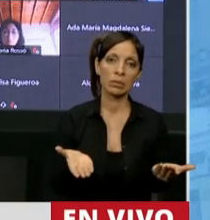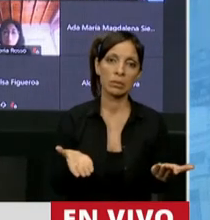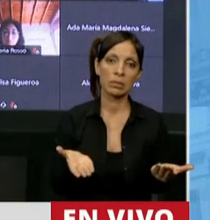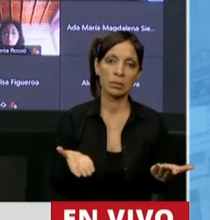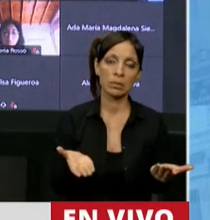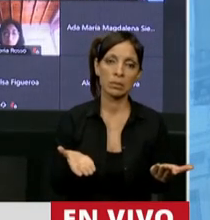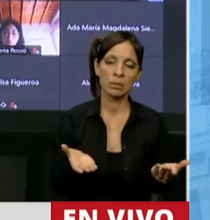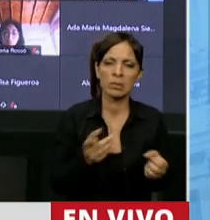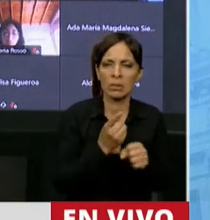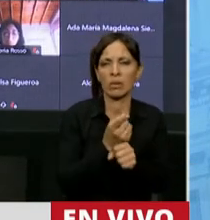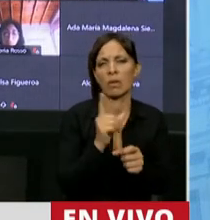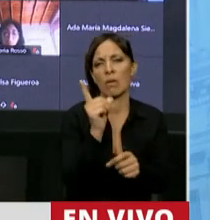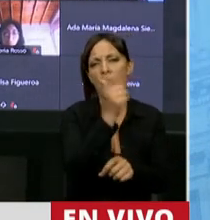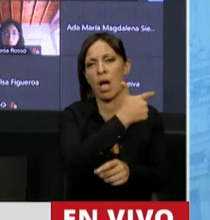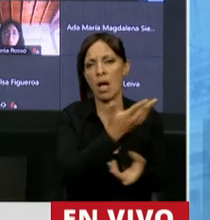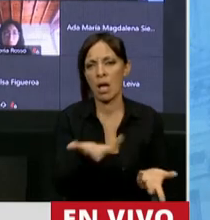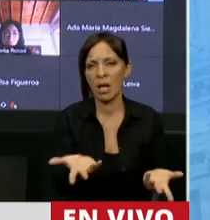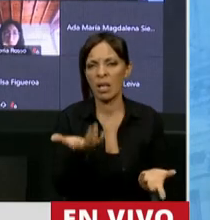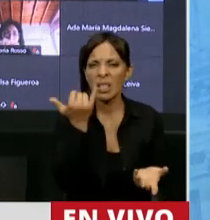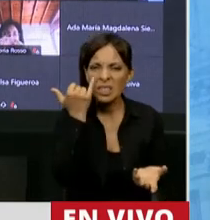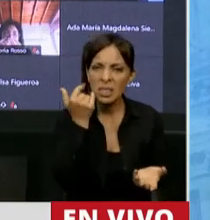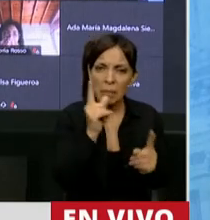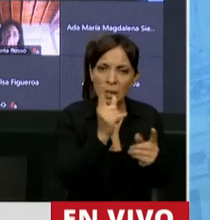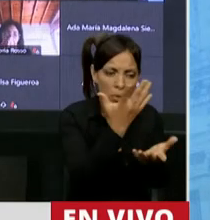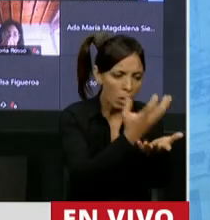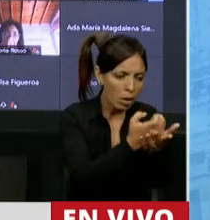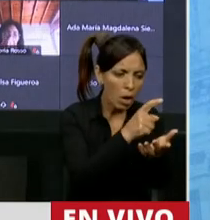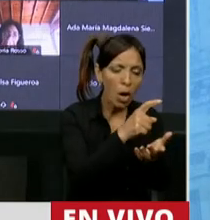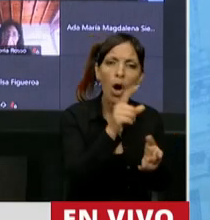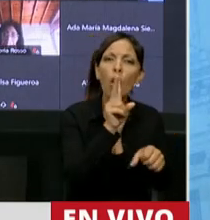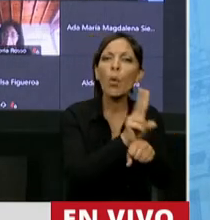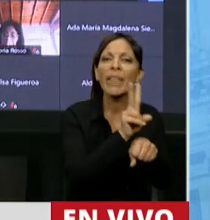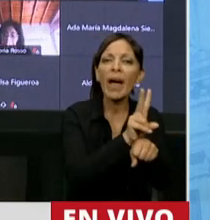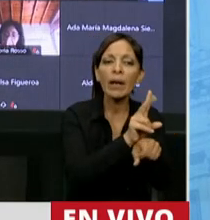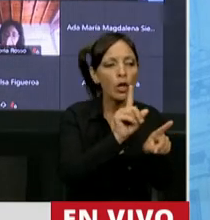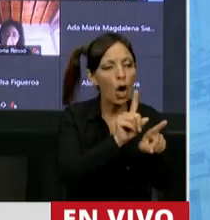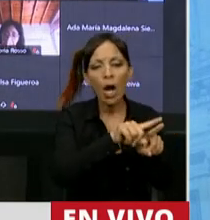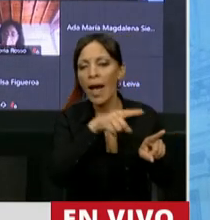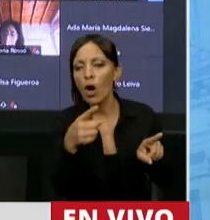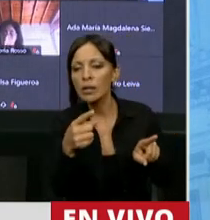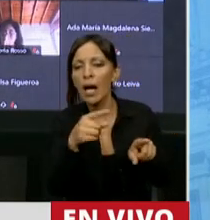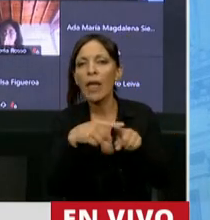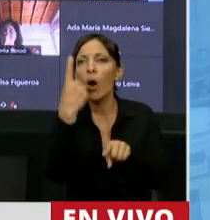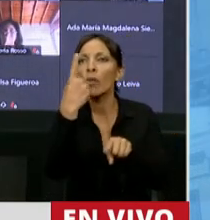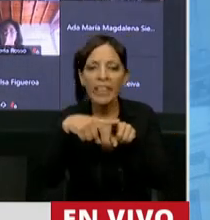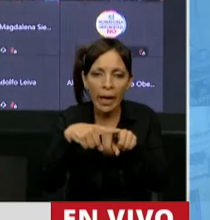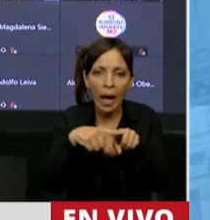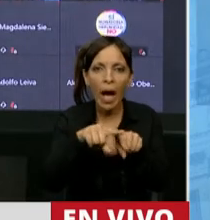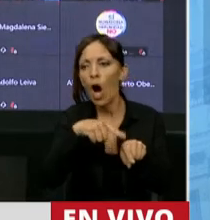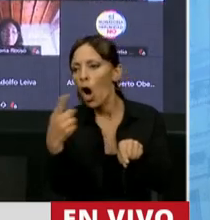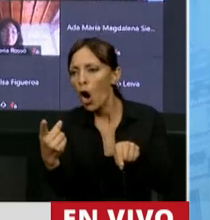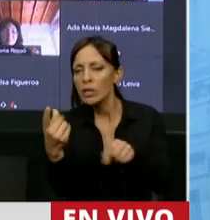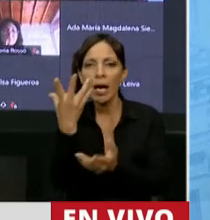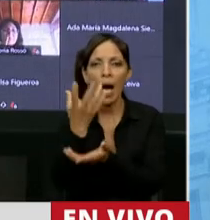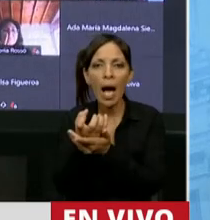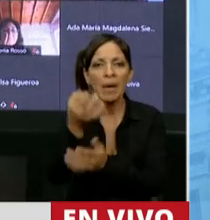acceder a la que ya llené del cuidar, no, tenés que hacer la otra de 24 horas, después tenés que hacer la otra